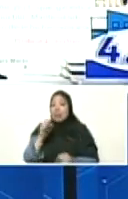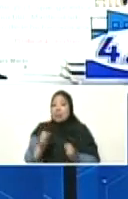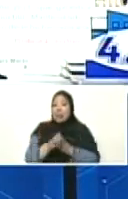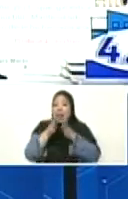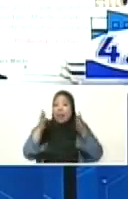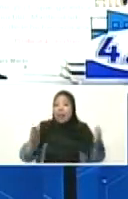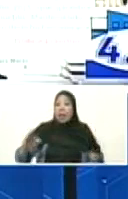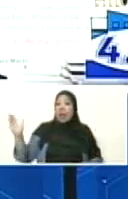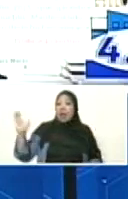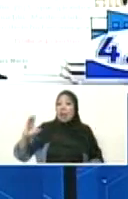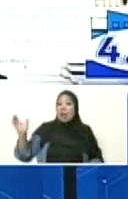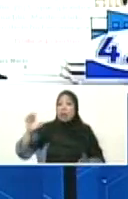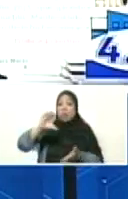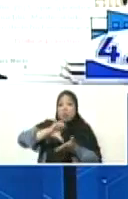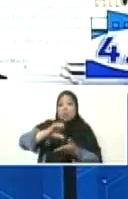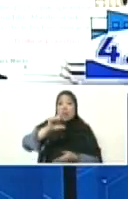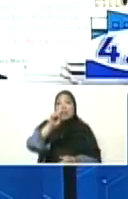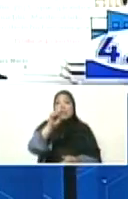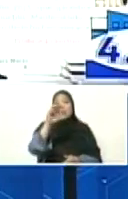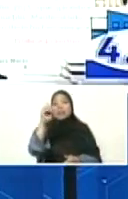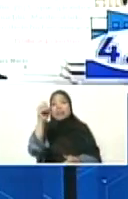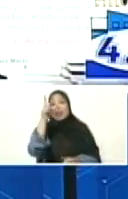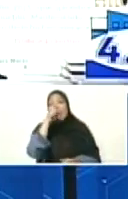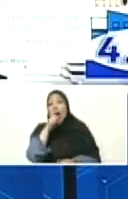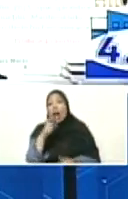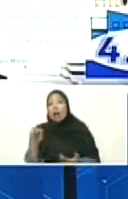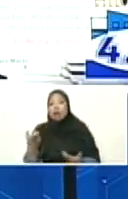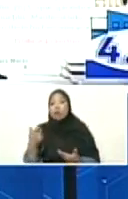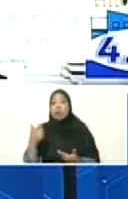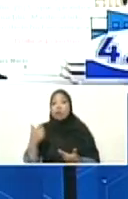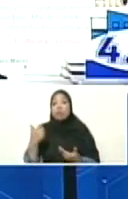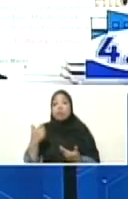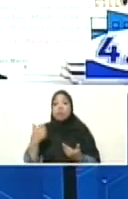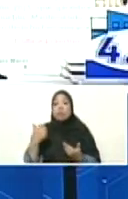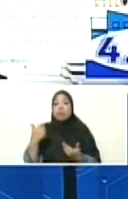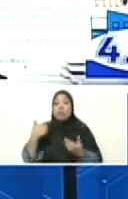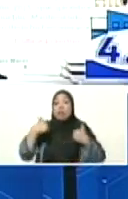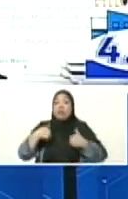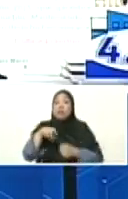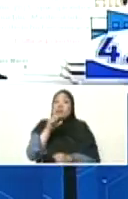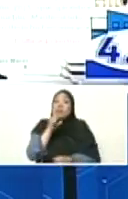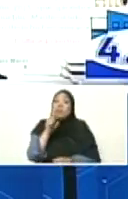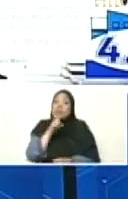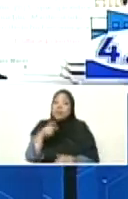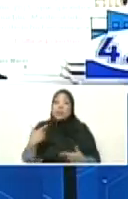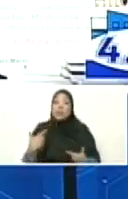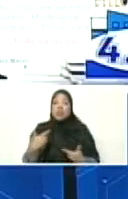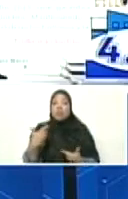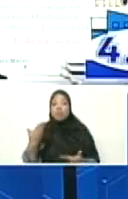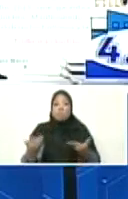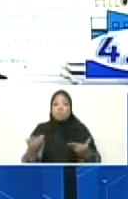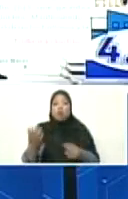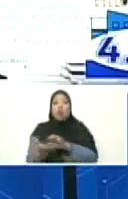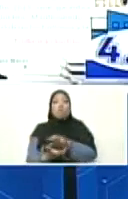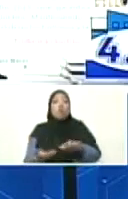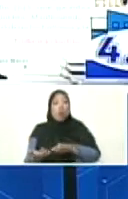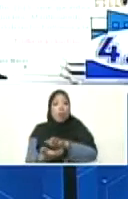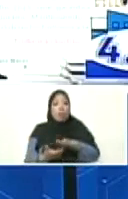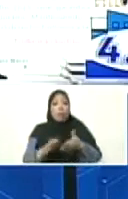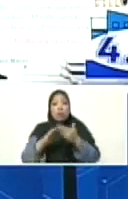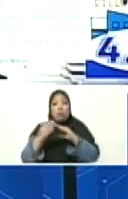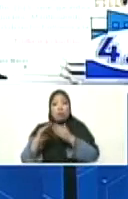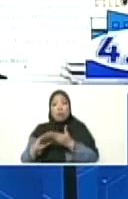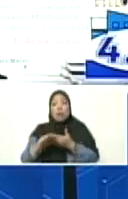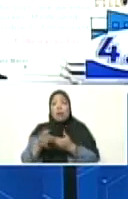porque bueno, tenemos 100 años en la espalda de peso, 100 años, pero tenemos que hacerla.